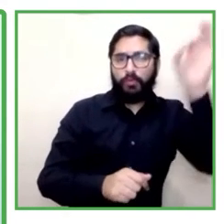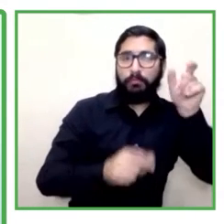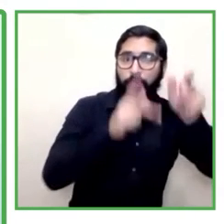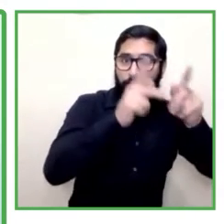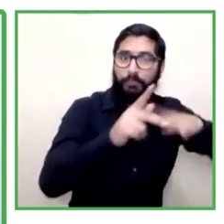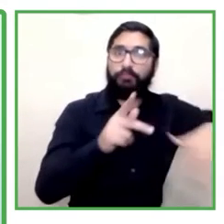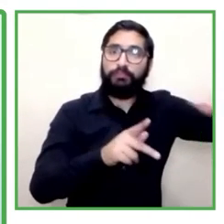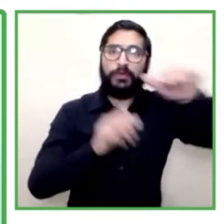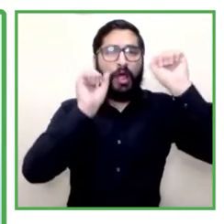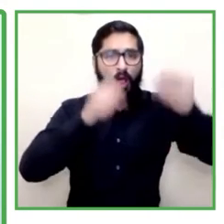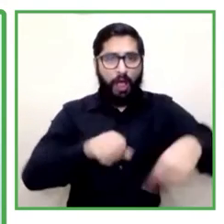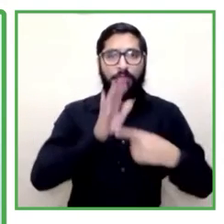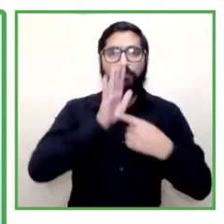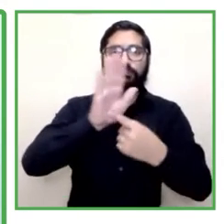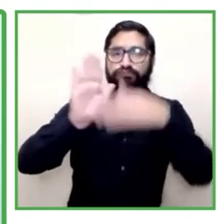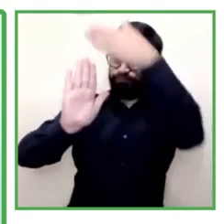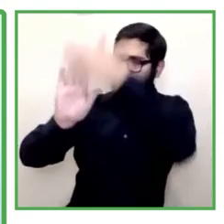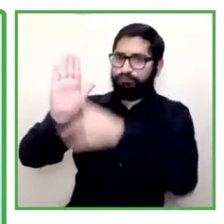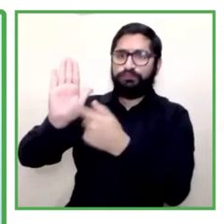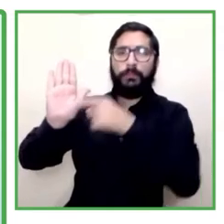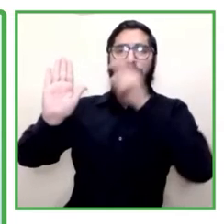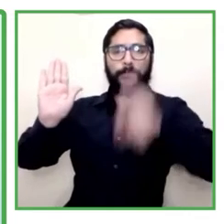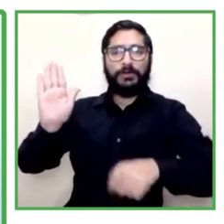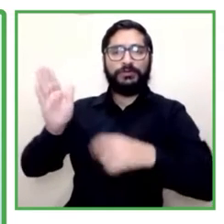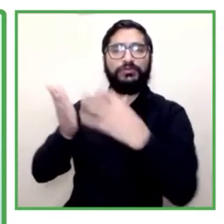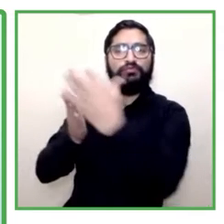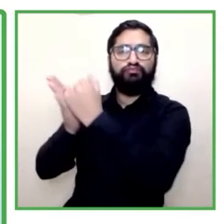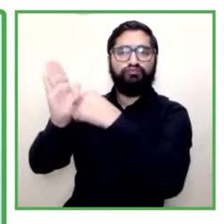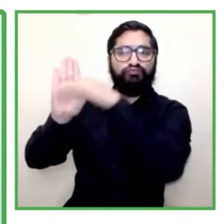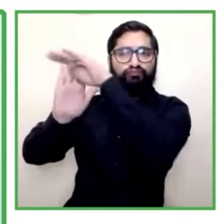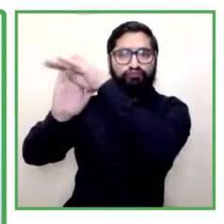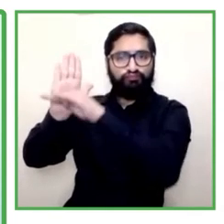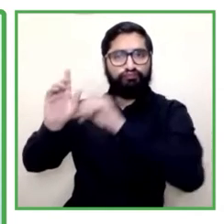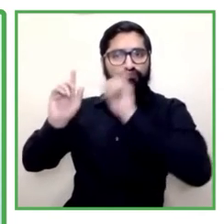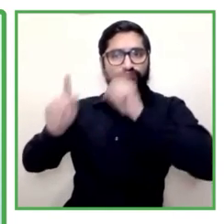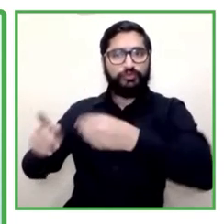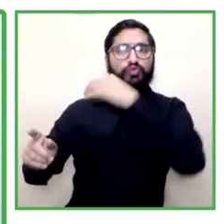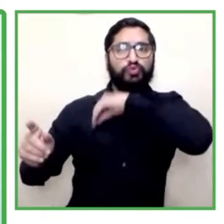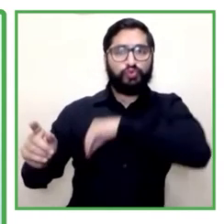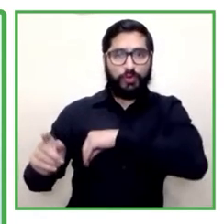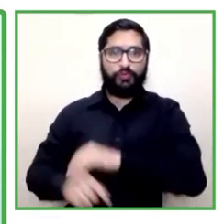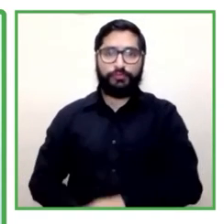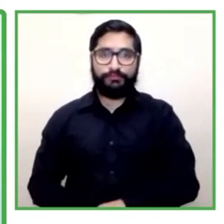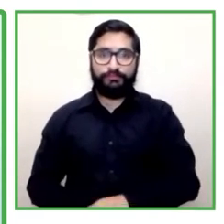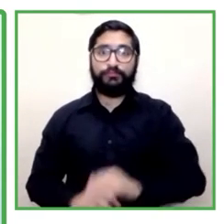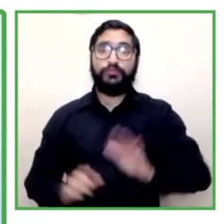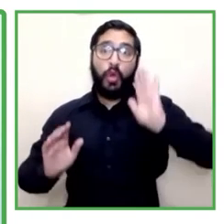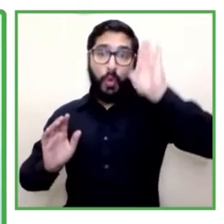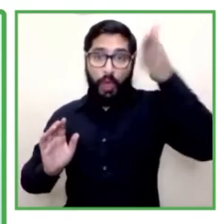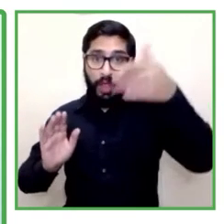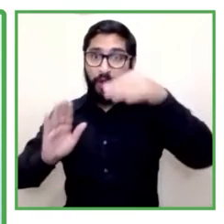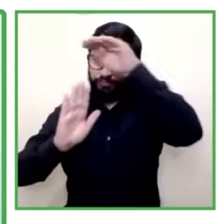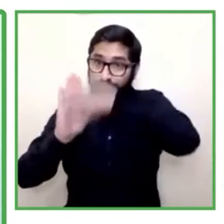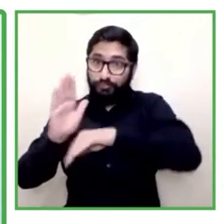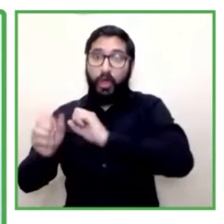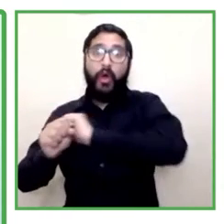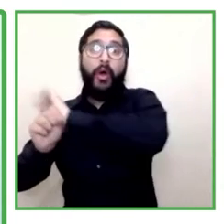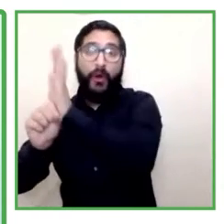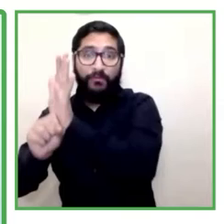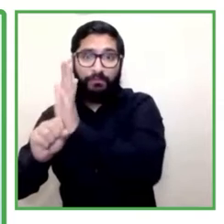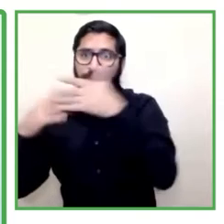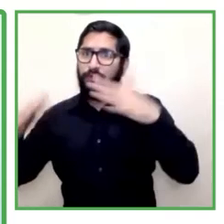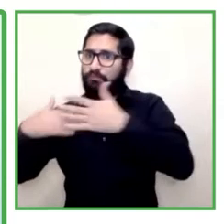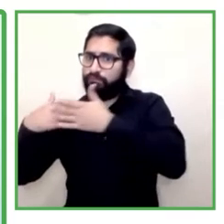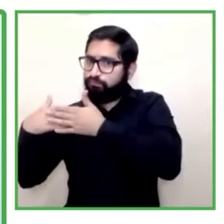meses. Y en los 12 meses posteriores al egreso del programa, esa cifra se había triplicado, alcanzando un 26,7%.